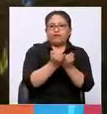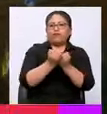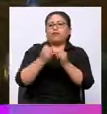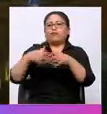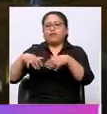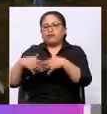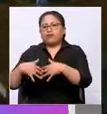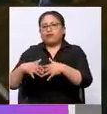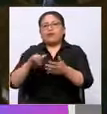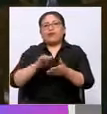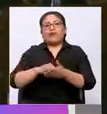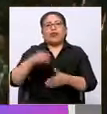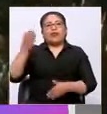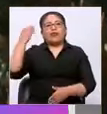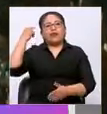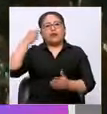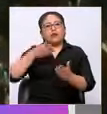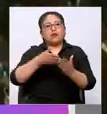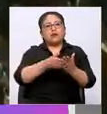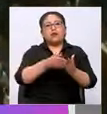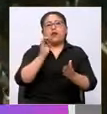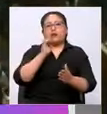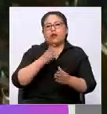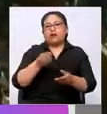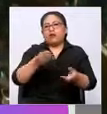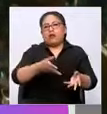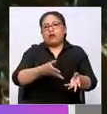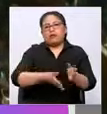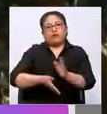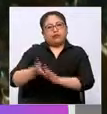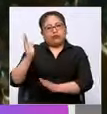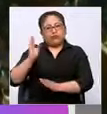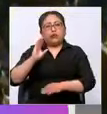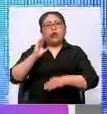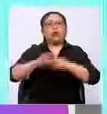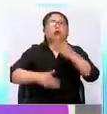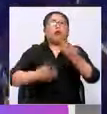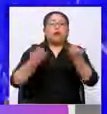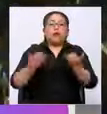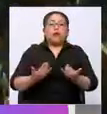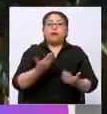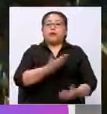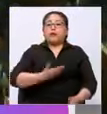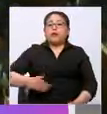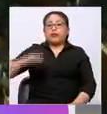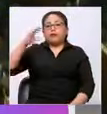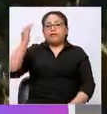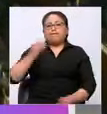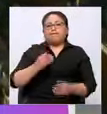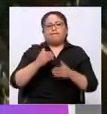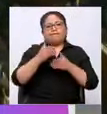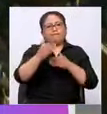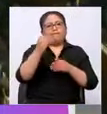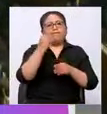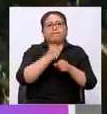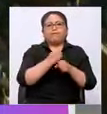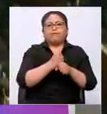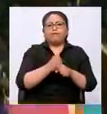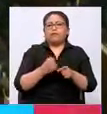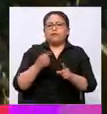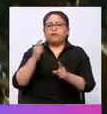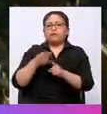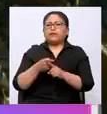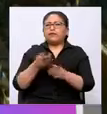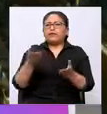Evo y que actualmente se recupera el presidente Lucho. Es importante reflexionar esto sin ningún apasionamiento. Es objetivo que